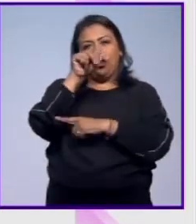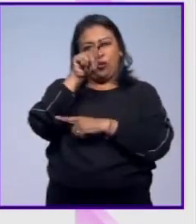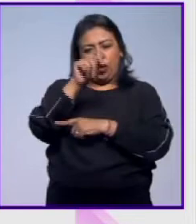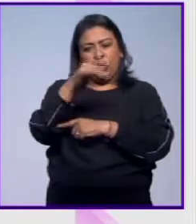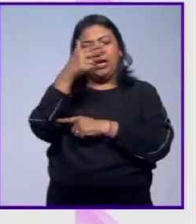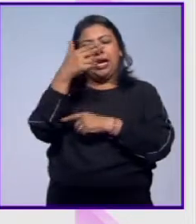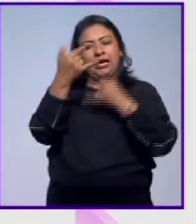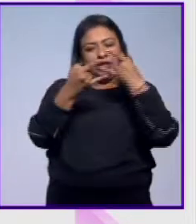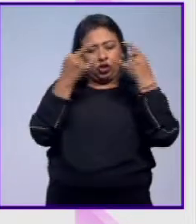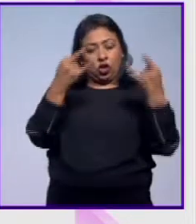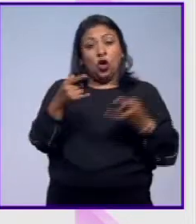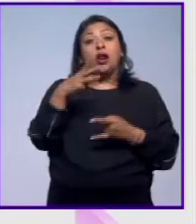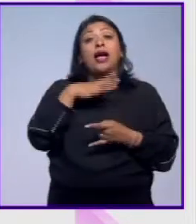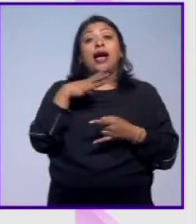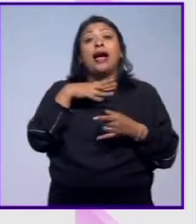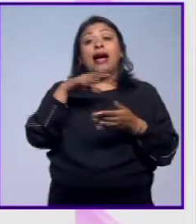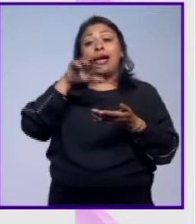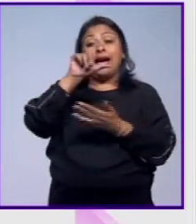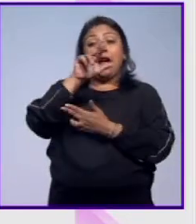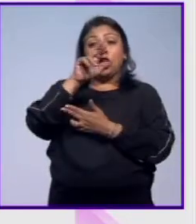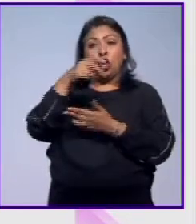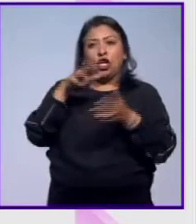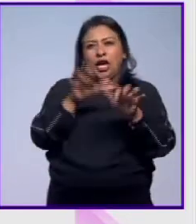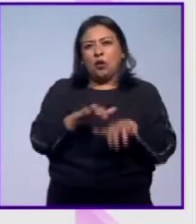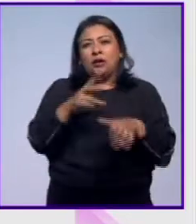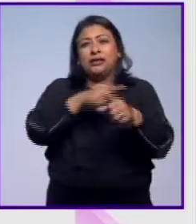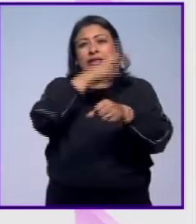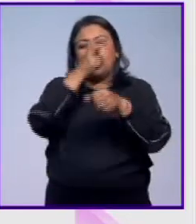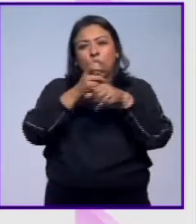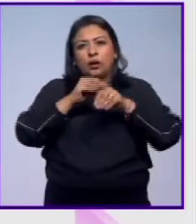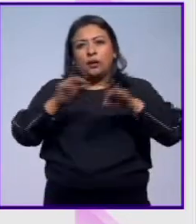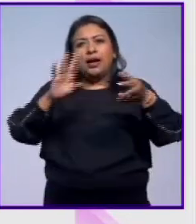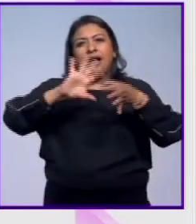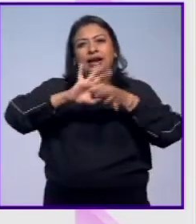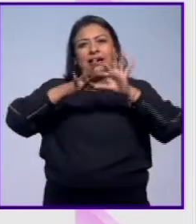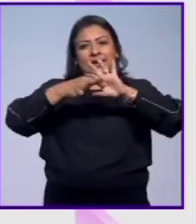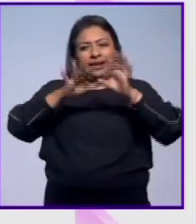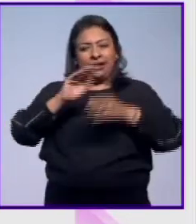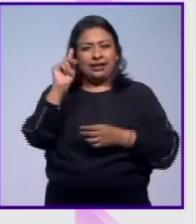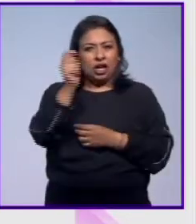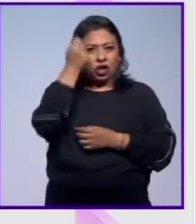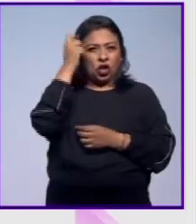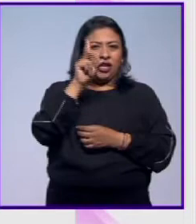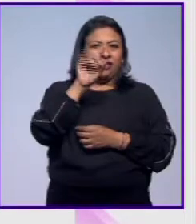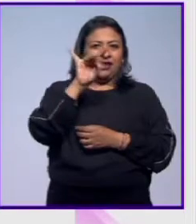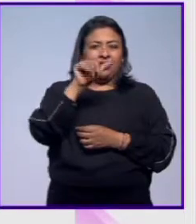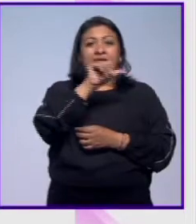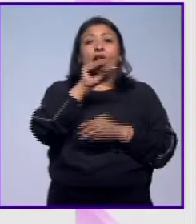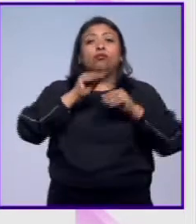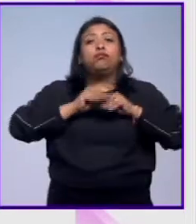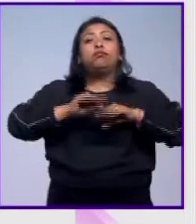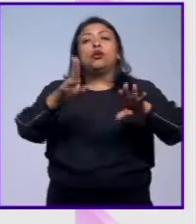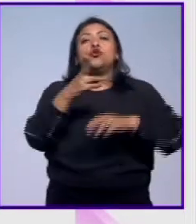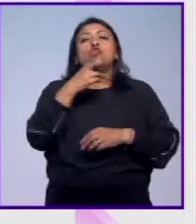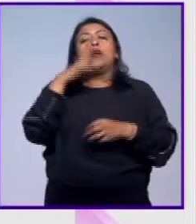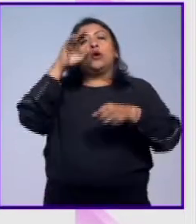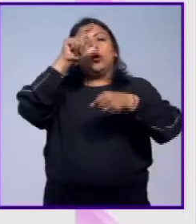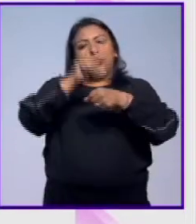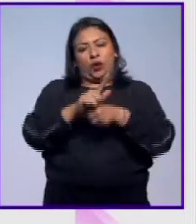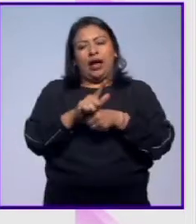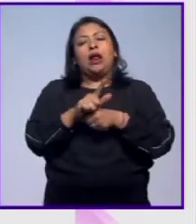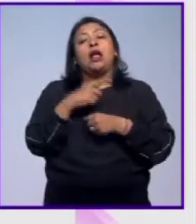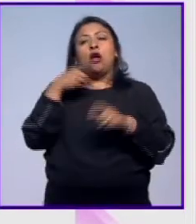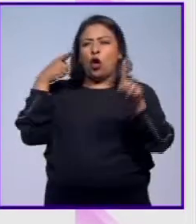Historia, Arqueología Computacional es la segunda publicación de la Red de Tecnologías Digitales para la difusión del patrimonio cultural,